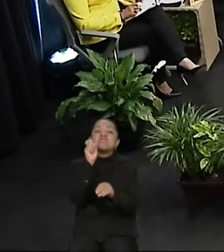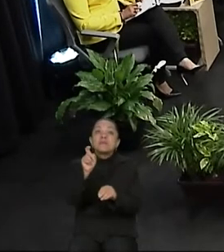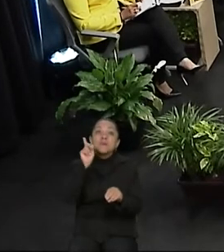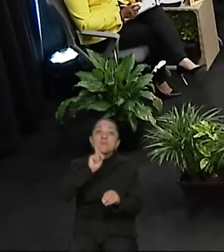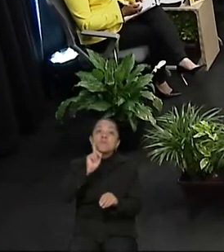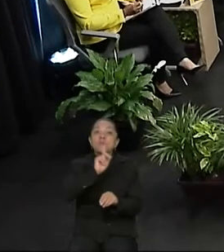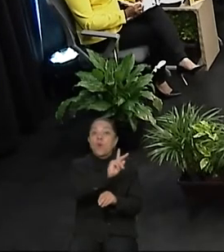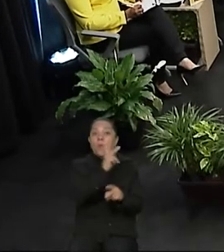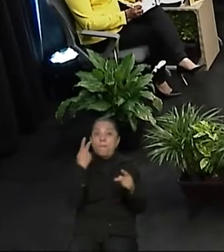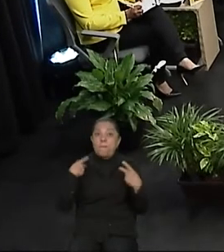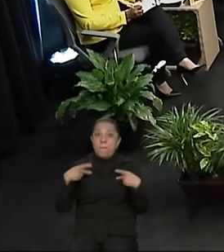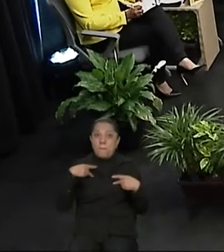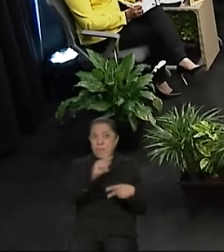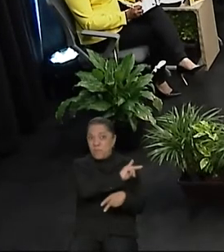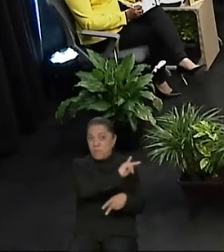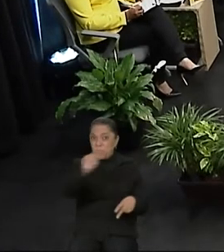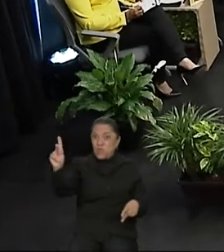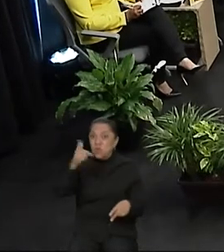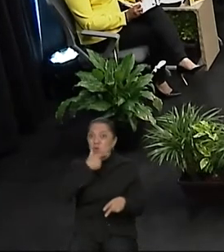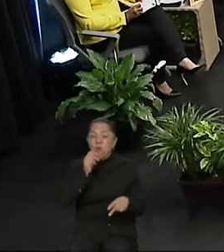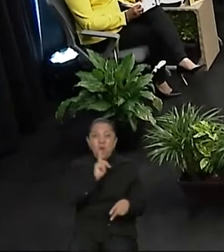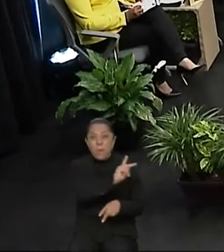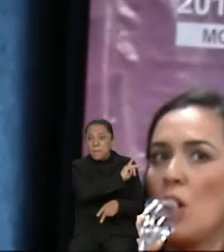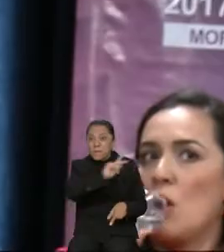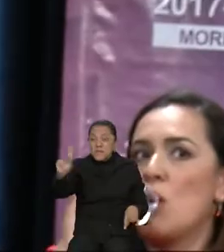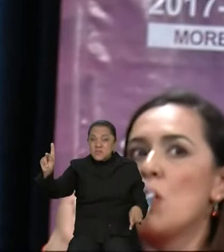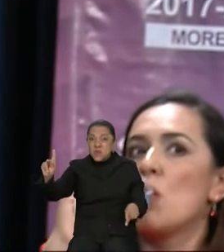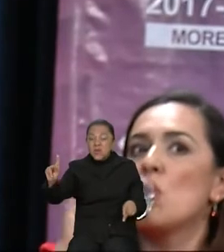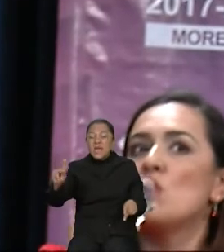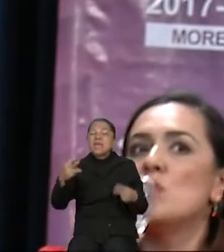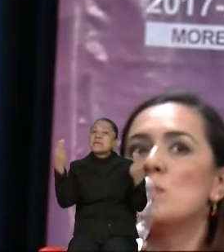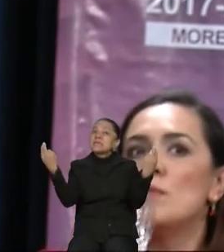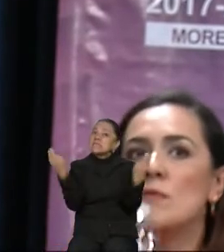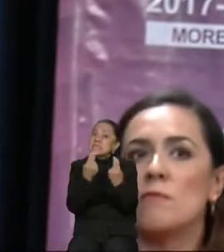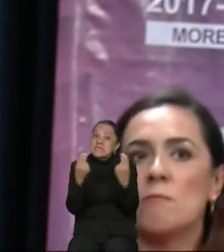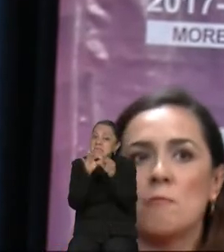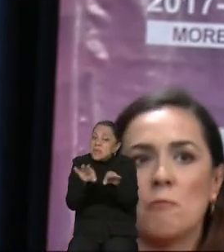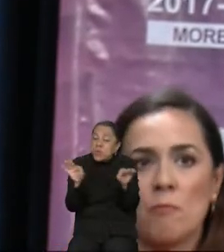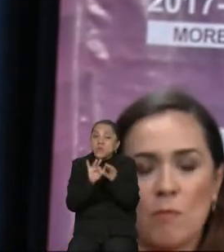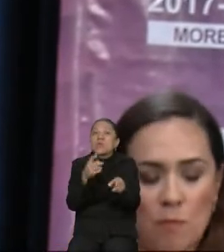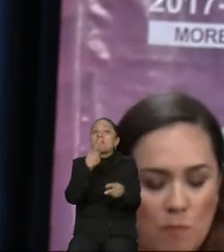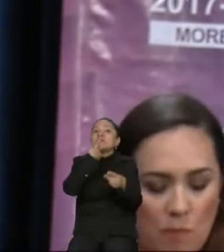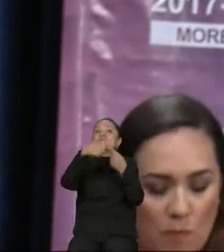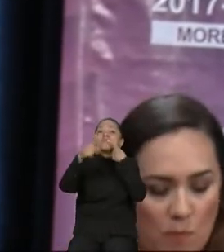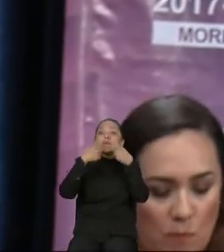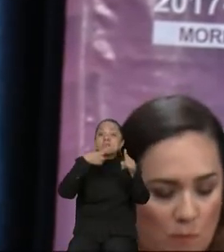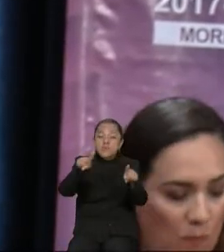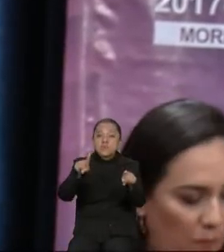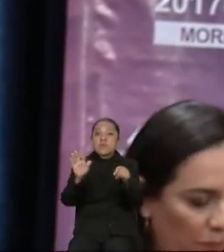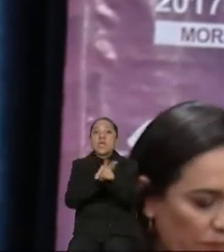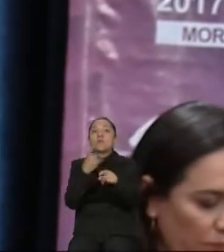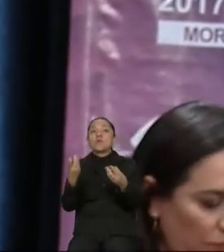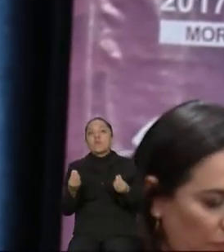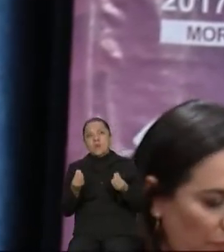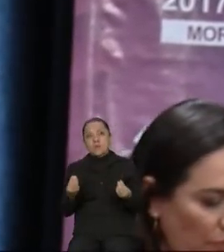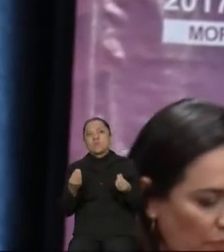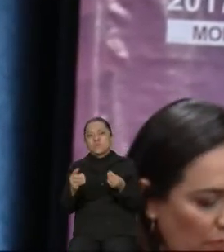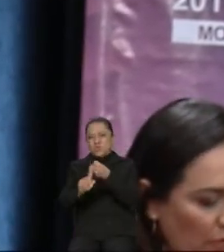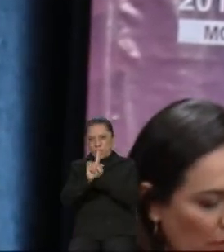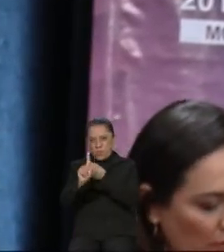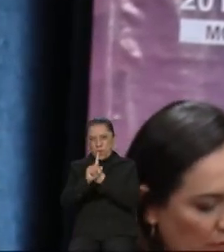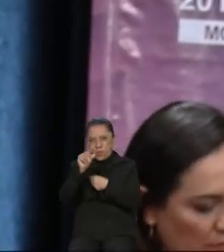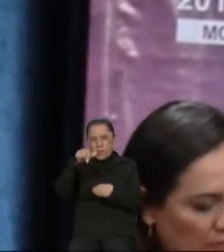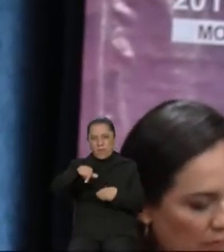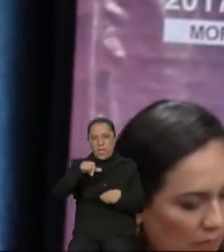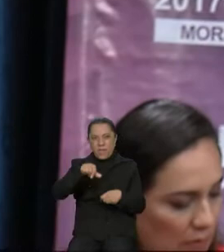denuncia porque muchas situaciones de, ahora sí, de los problemas que le están surgiendo a los